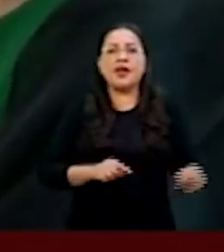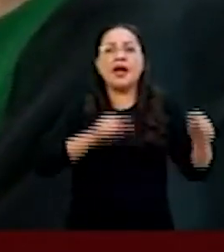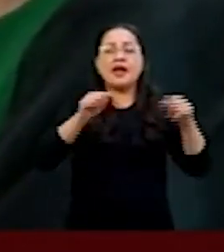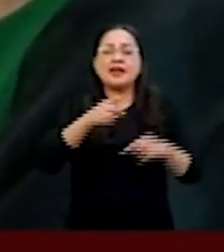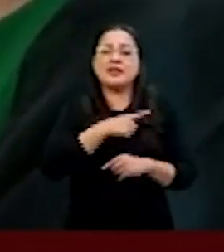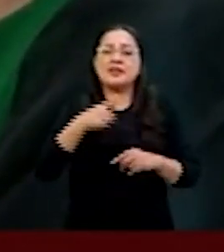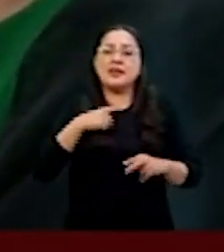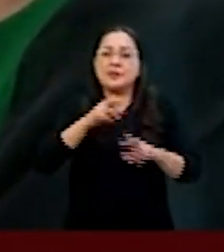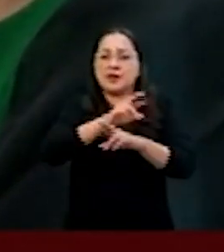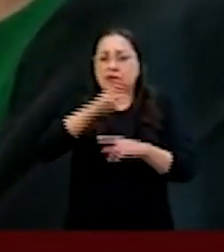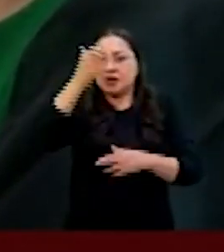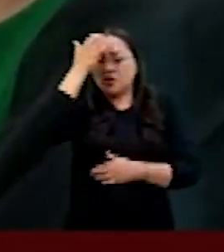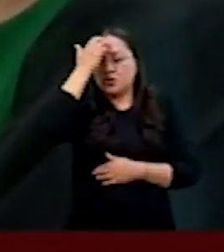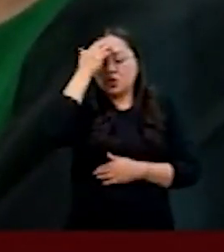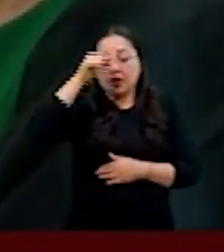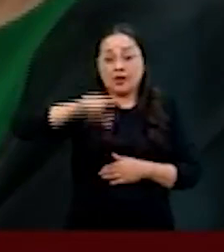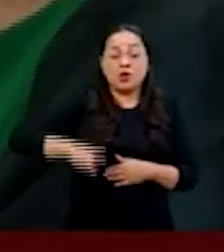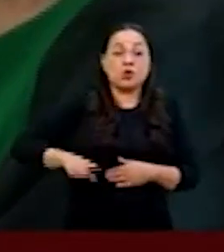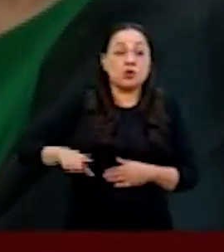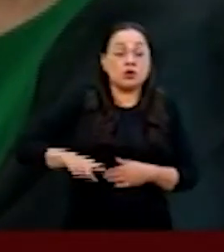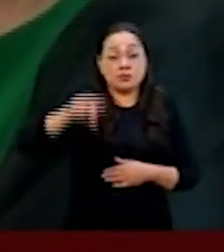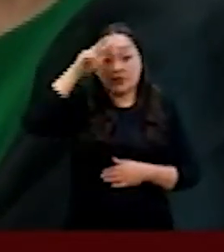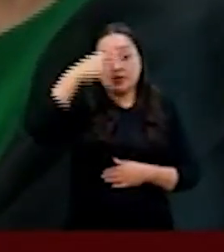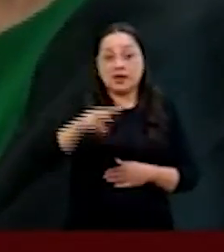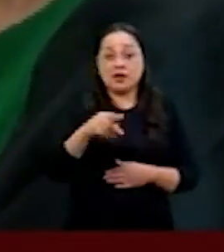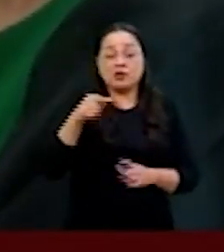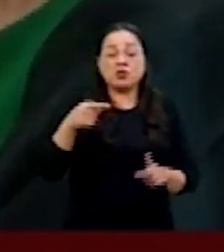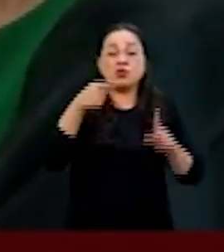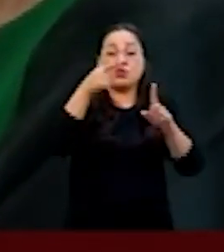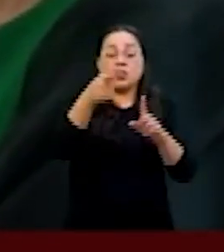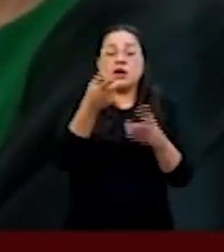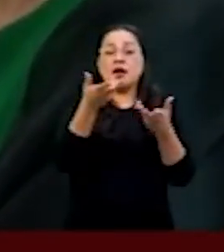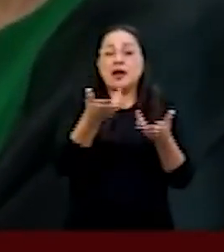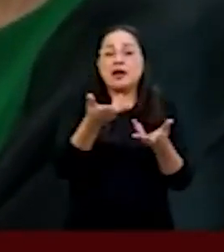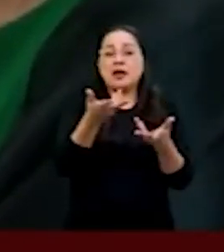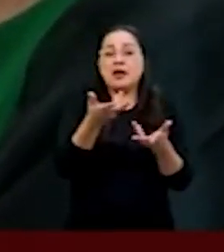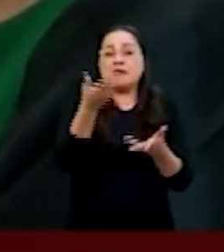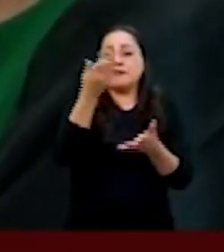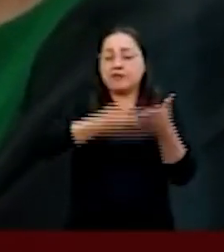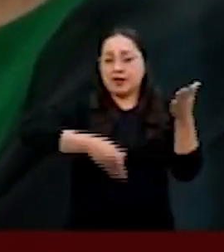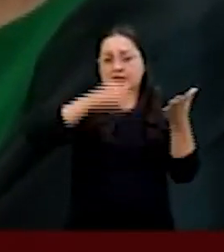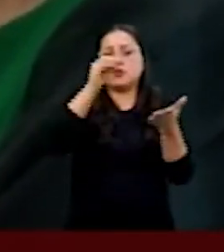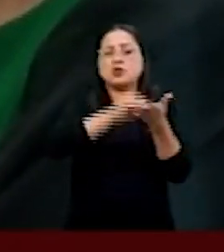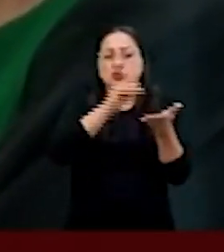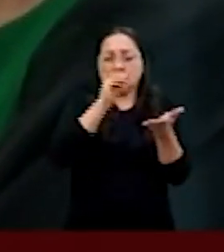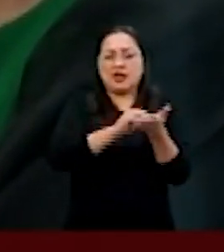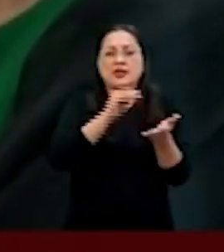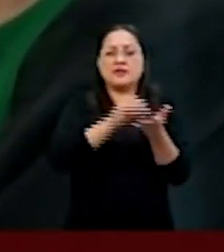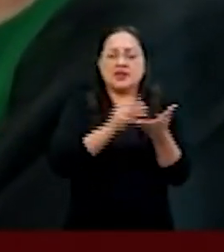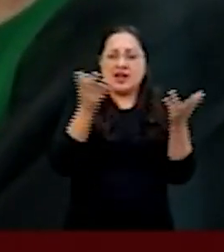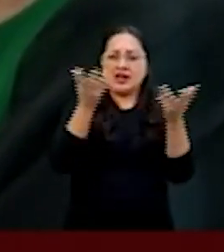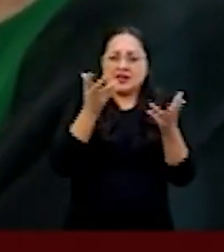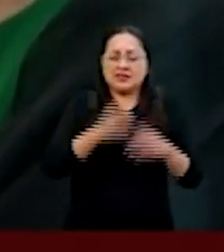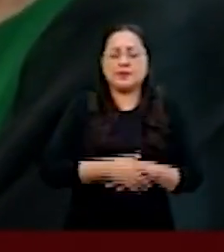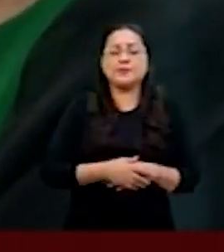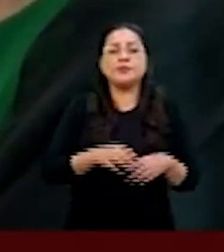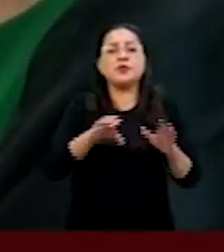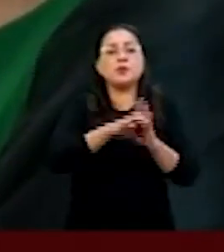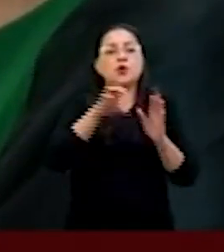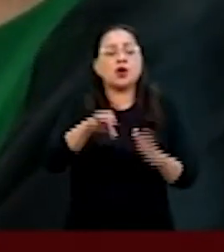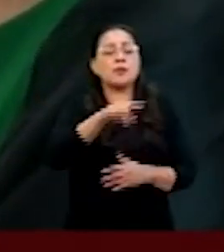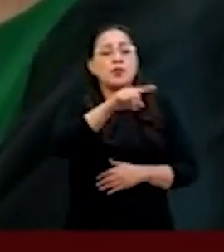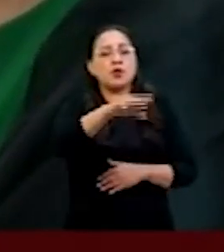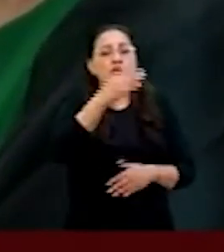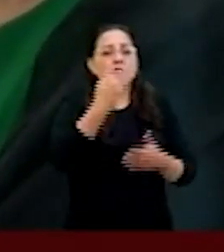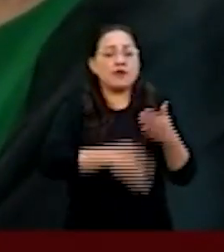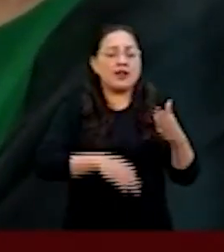que como Estado mexicano aún nos faltan cosas por hacer. La falta de certeza jurídica